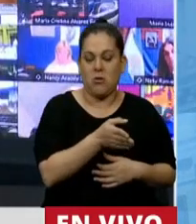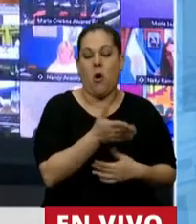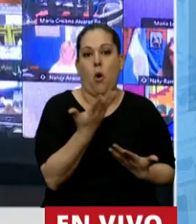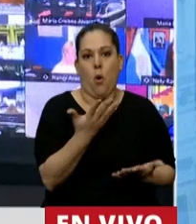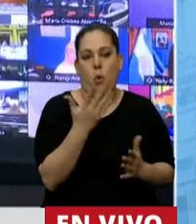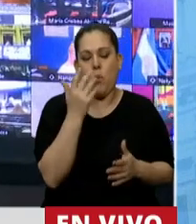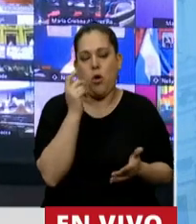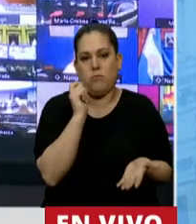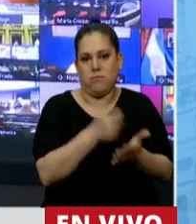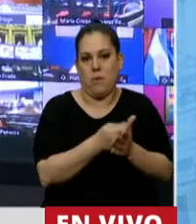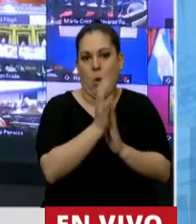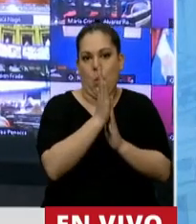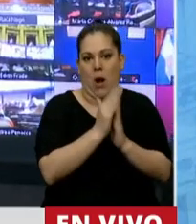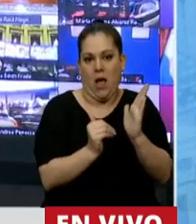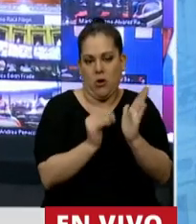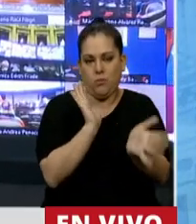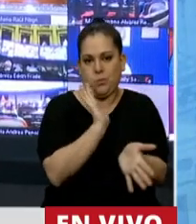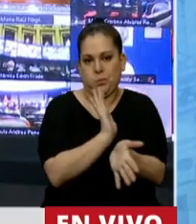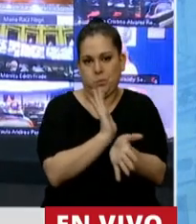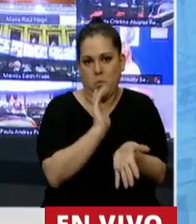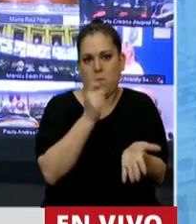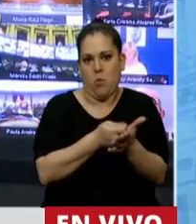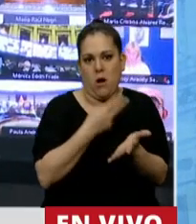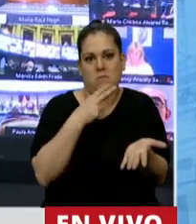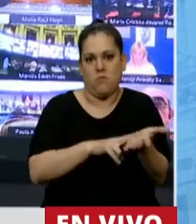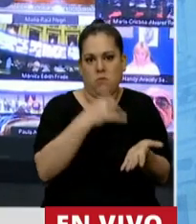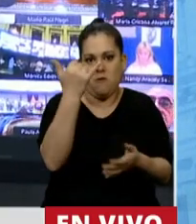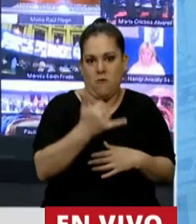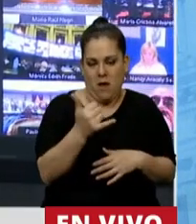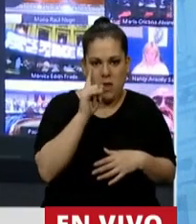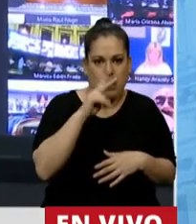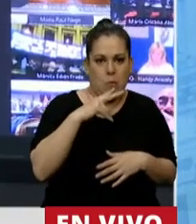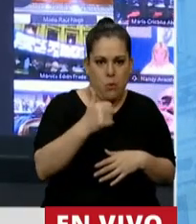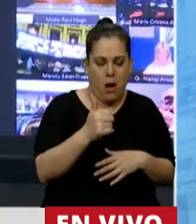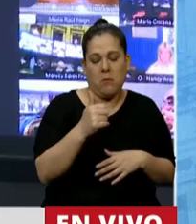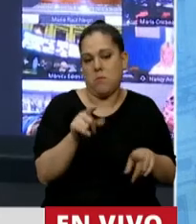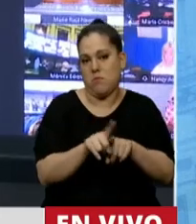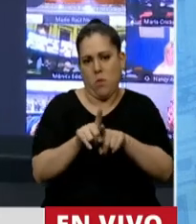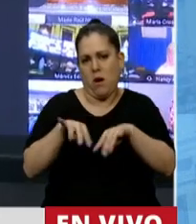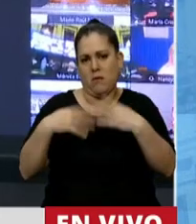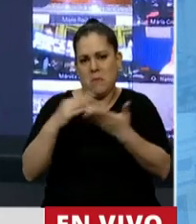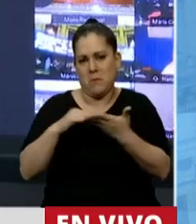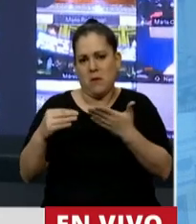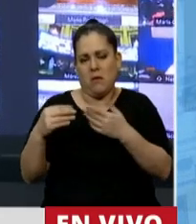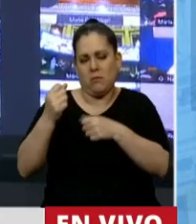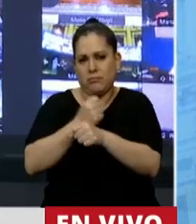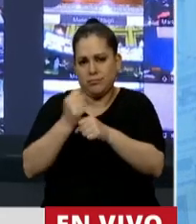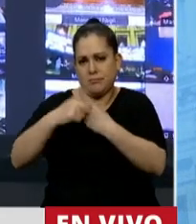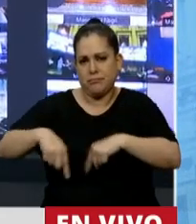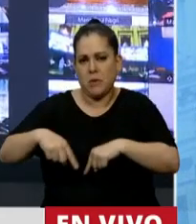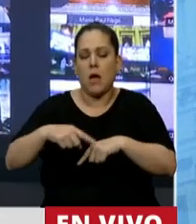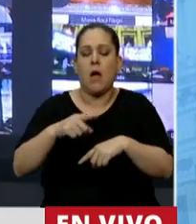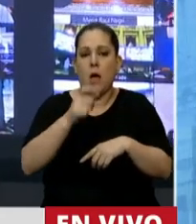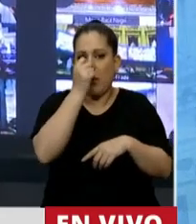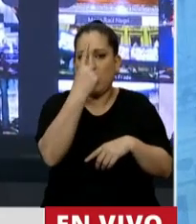en blanco, como debe ser, con muchas de las cosas que no se botan en este recinto, paga el 21% de IVA,